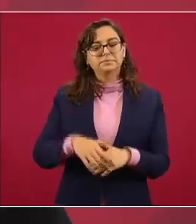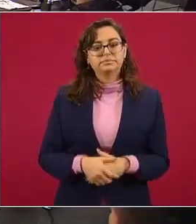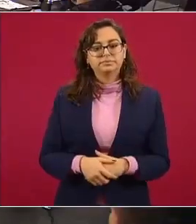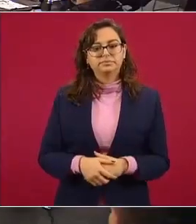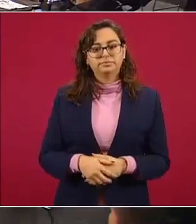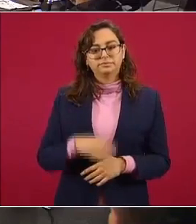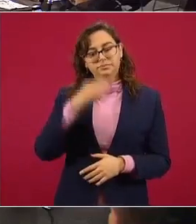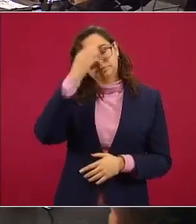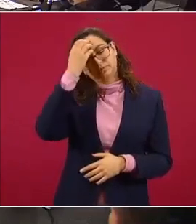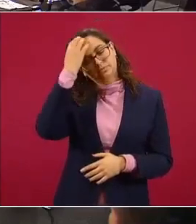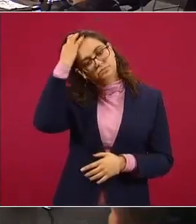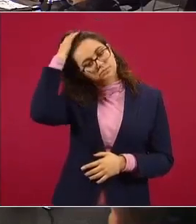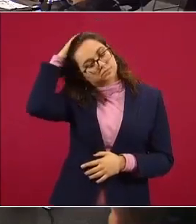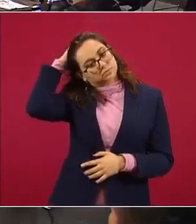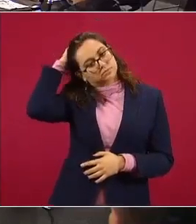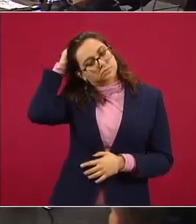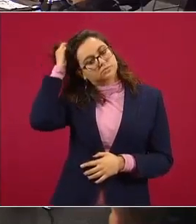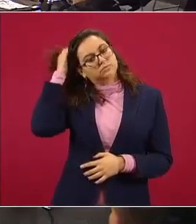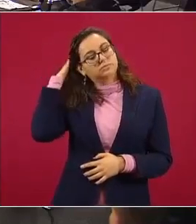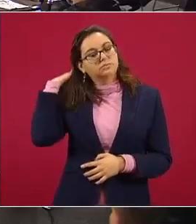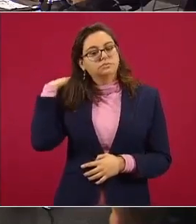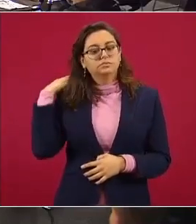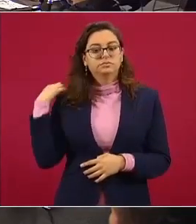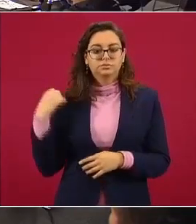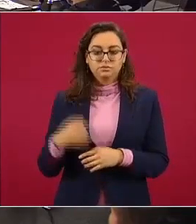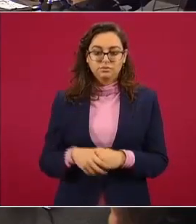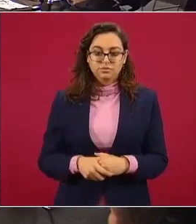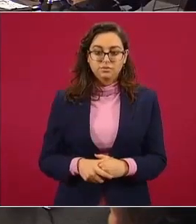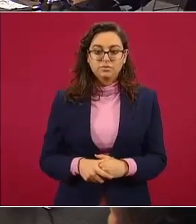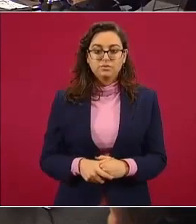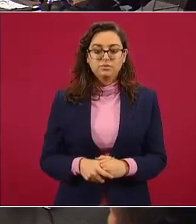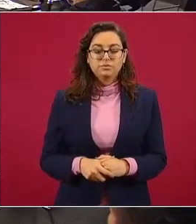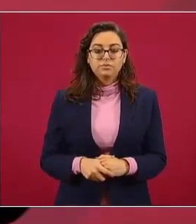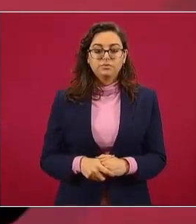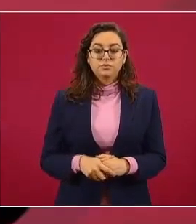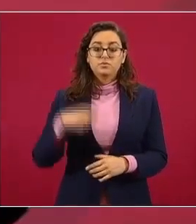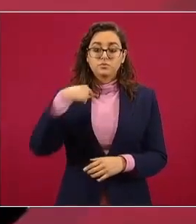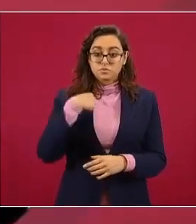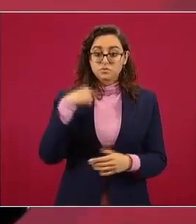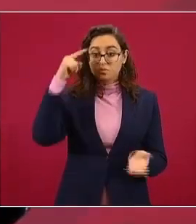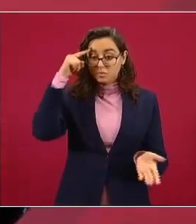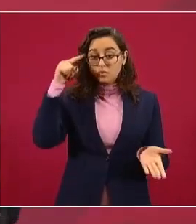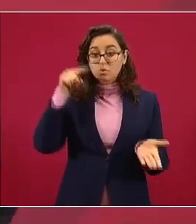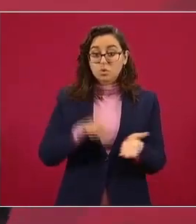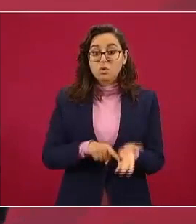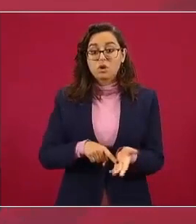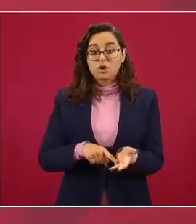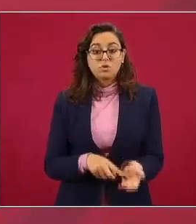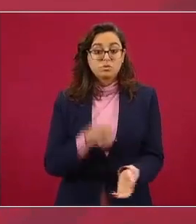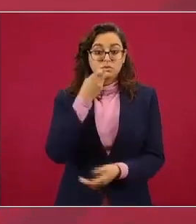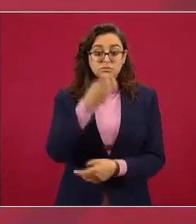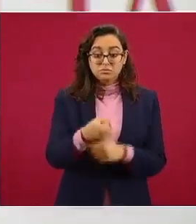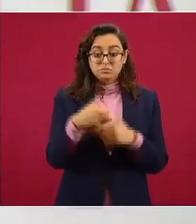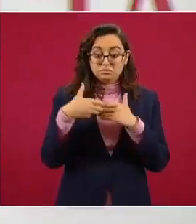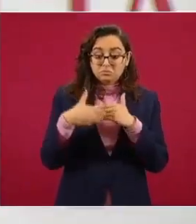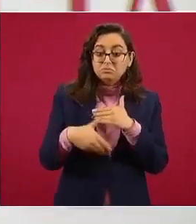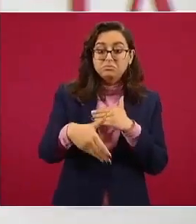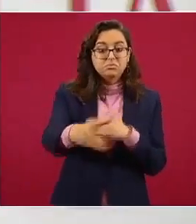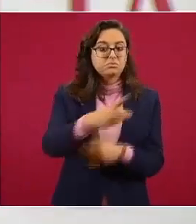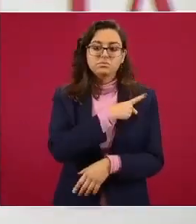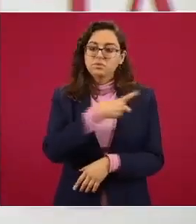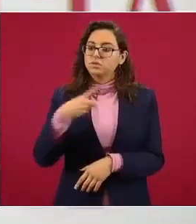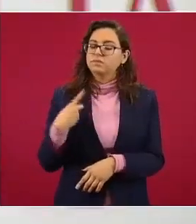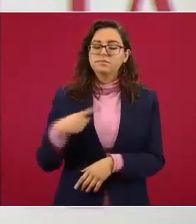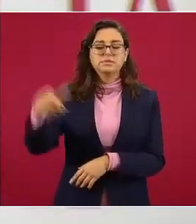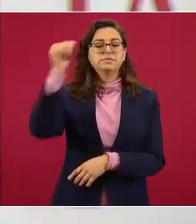y me parece que esa será como bien dice el comunicado conjunto con el doctor Gertz Manero que esa debe ser la